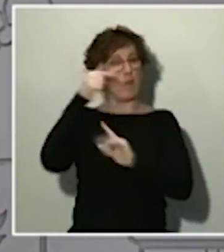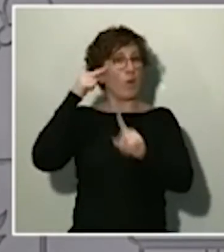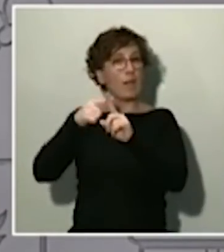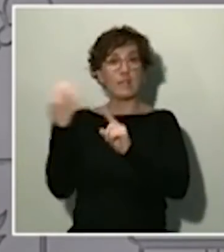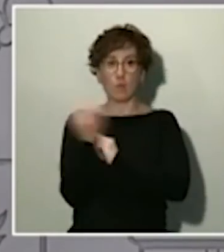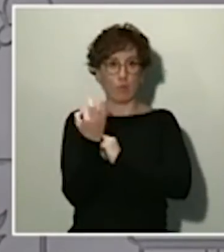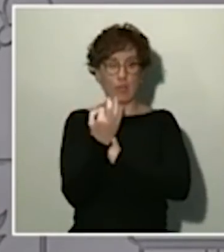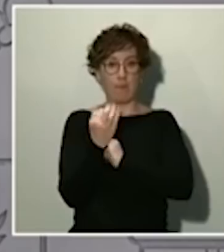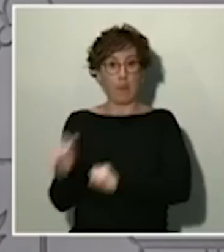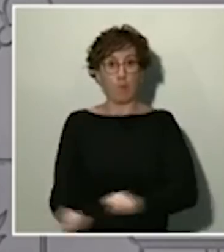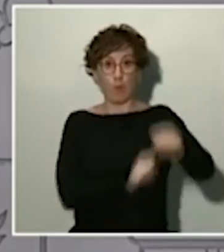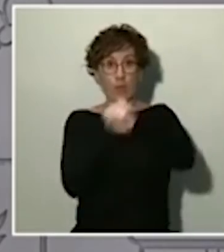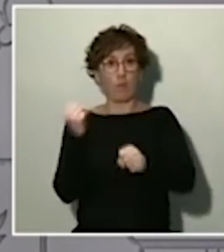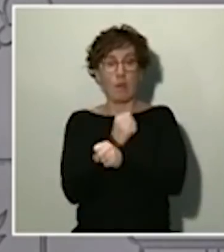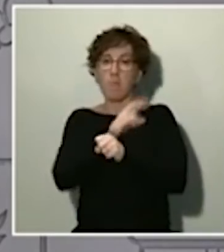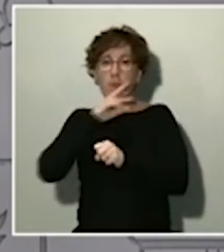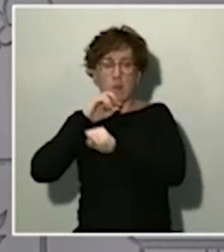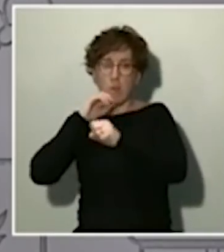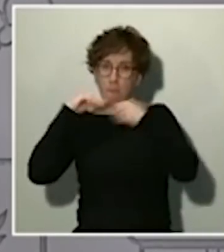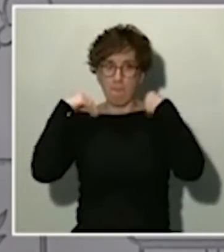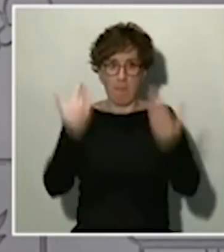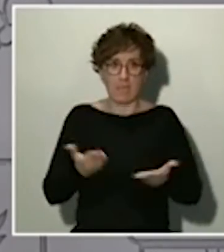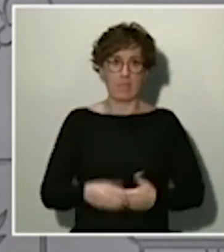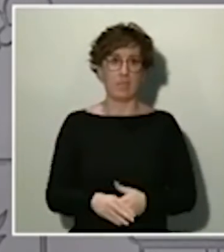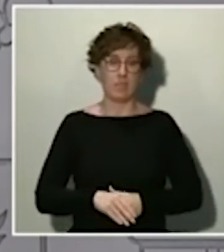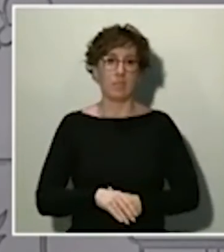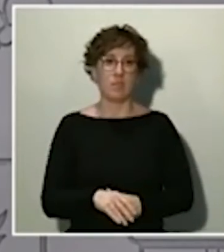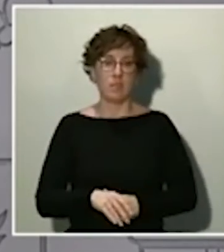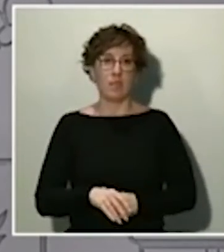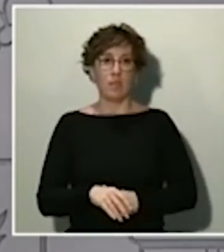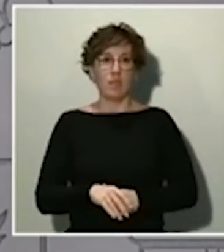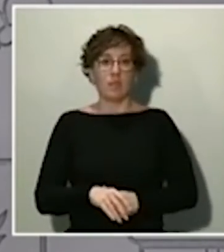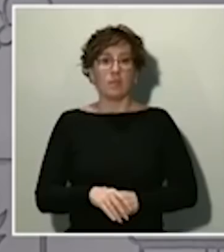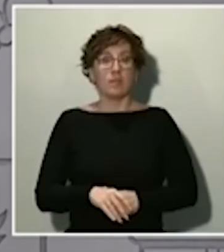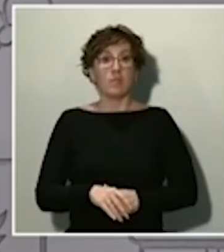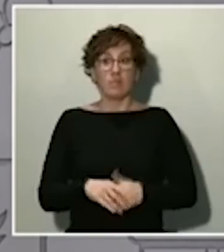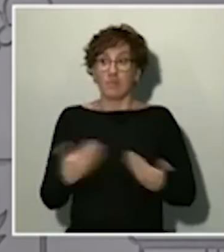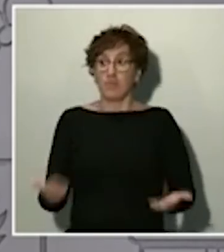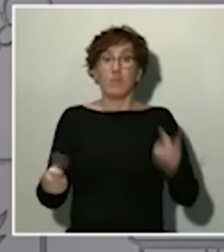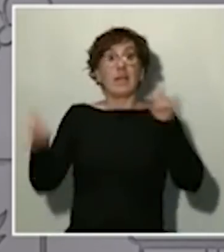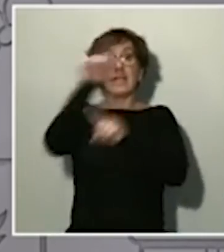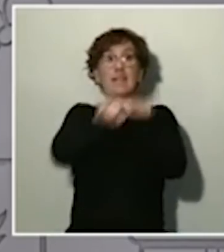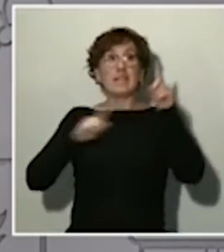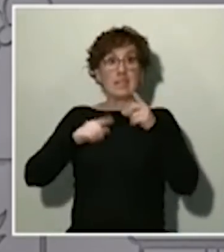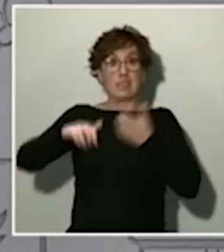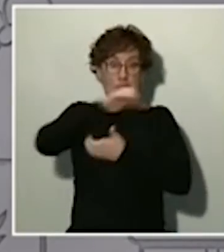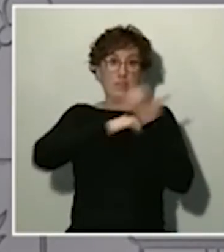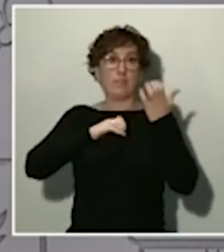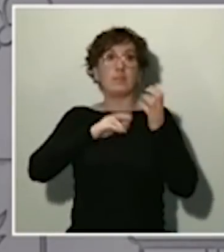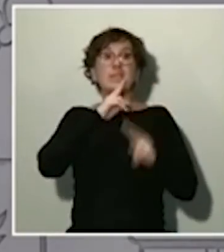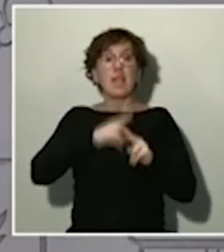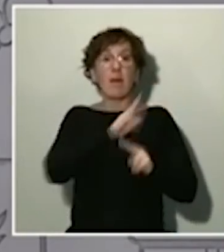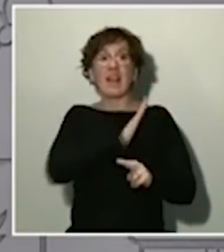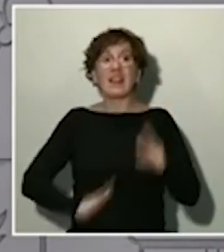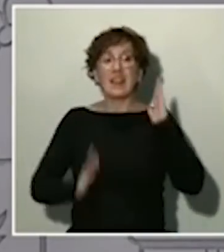protección al empleo. Se trata de evitar que una crisis temporal, e insisto en este carácter temporal como la